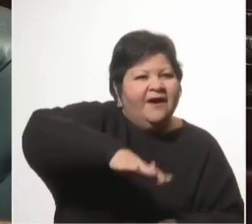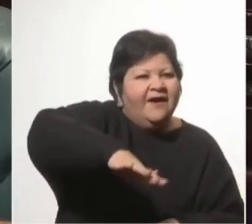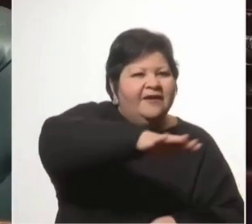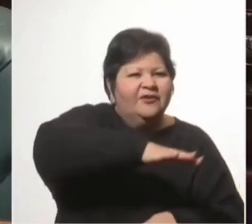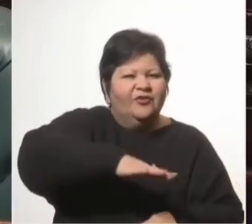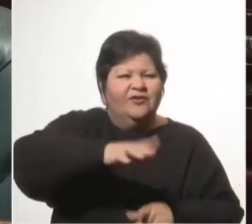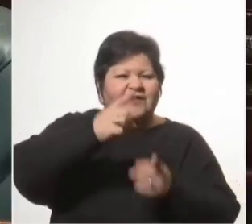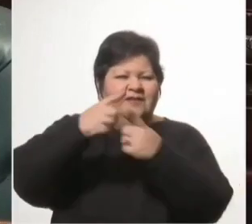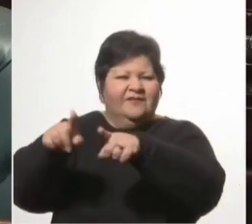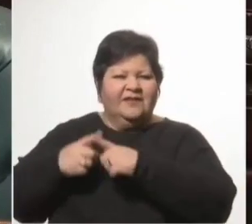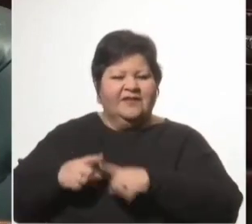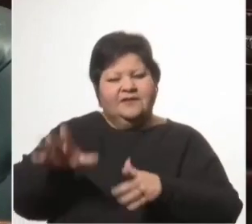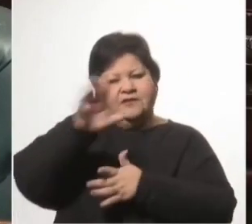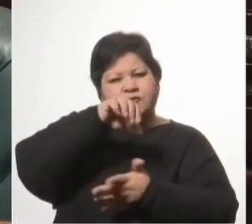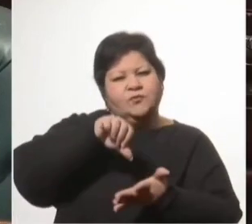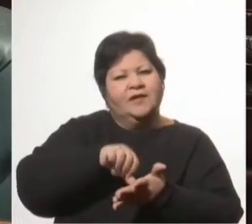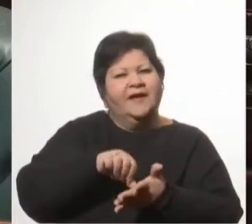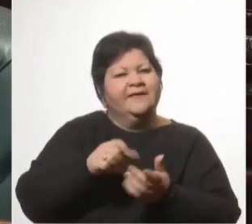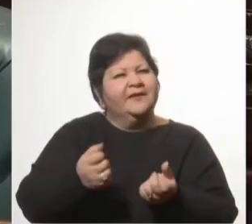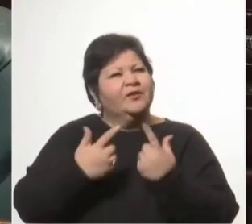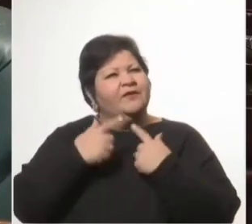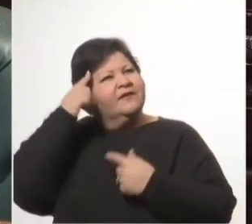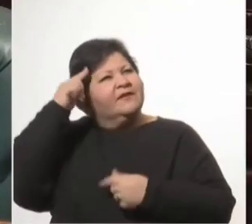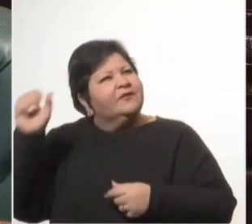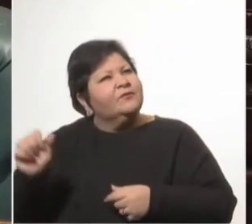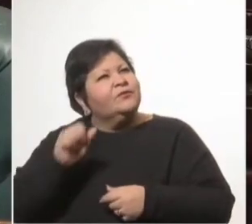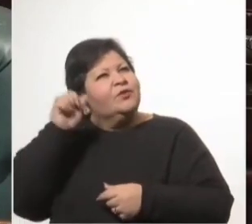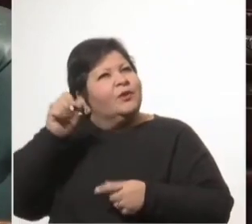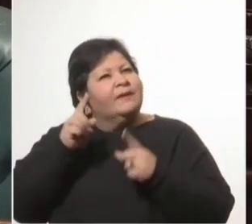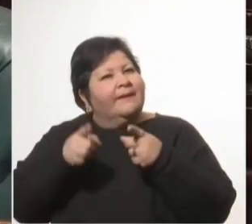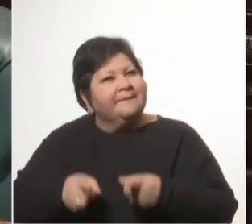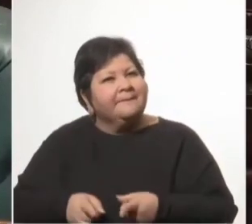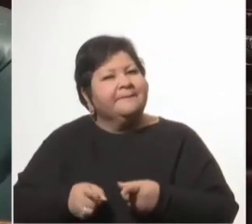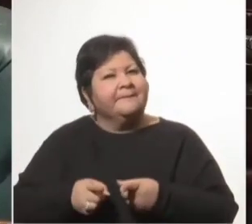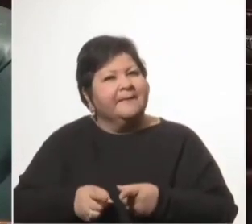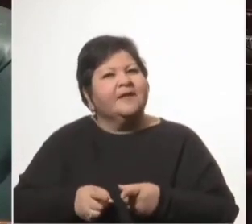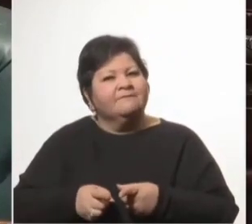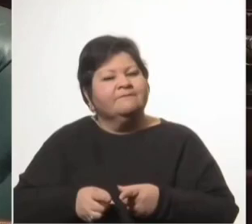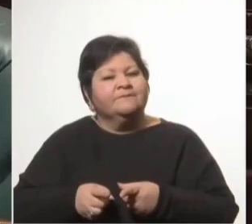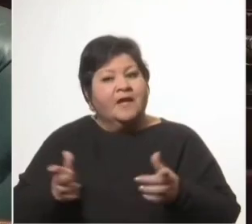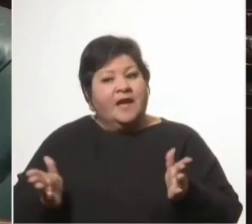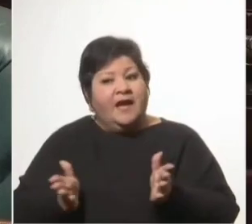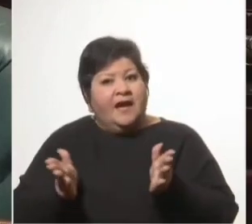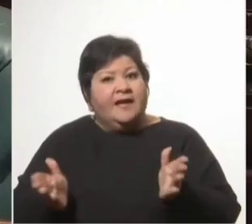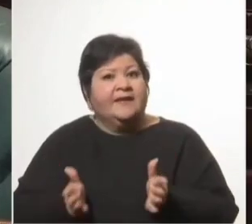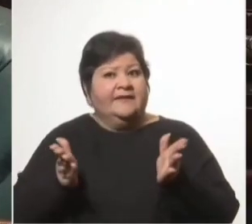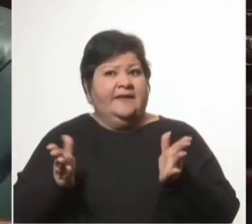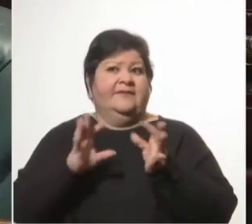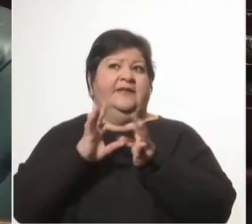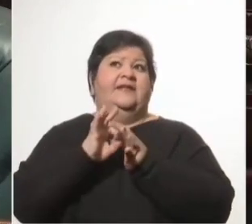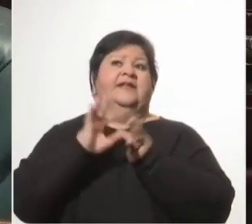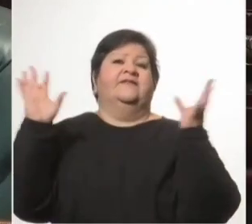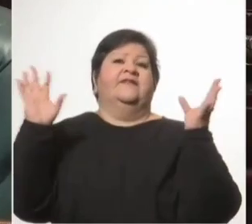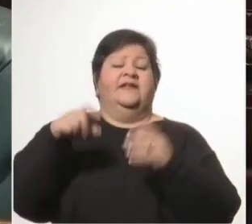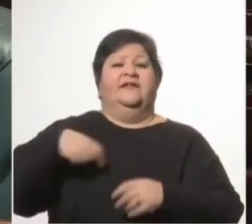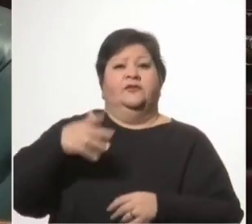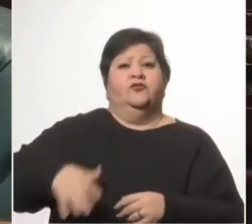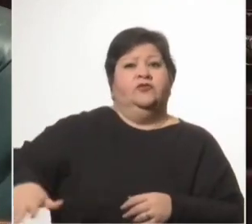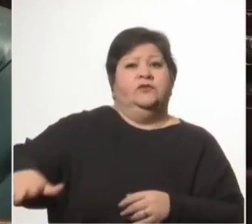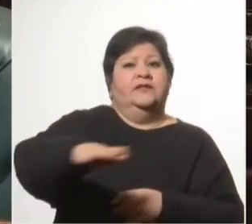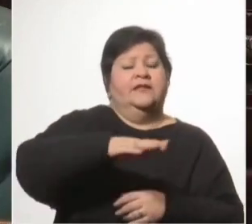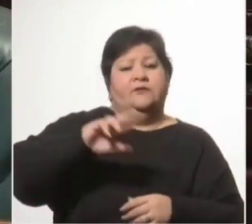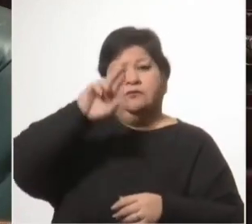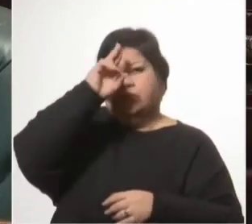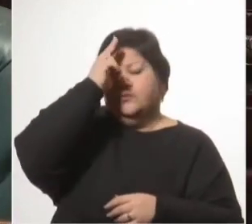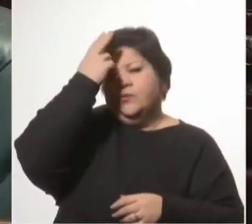nuestras ilusiones. Murgas que alimentaban la gesta antidictatorial de la sociedad uruguaya. A